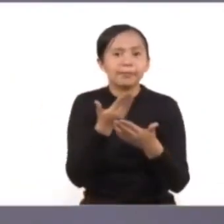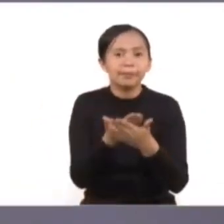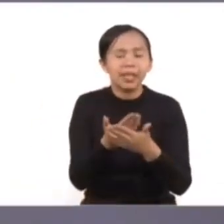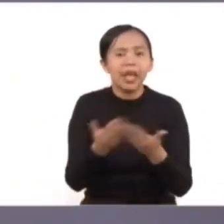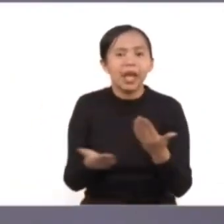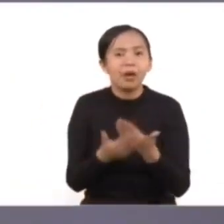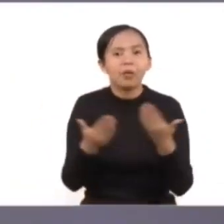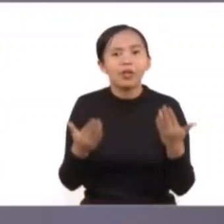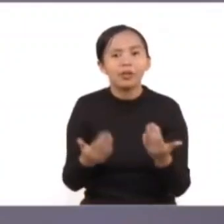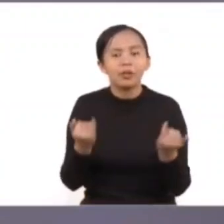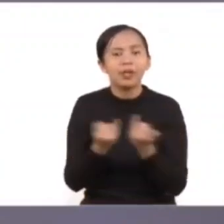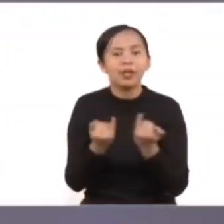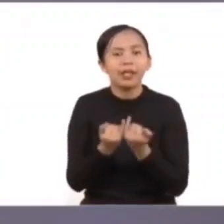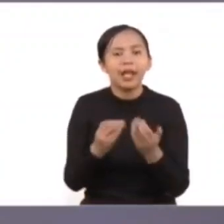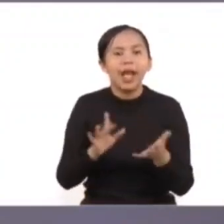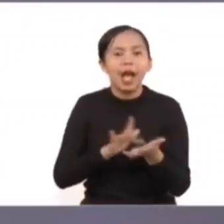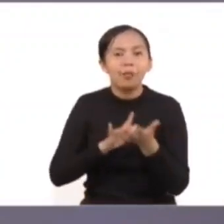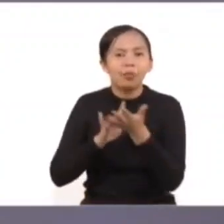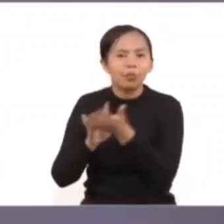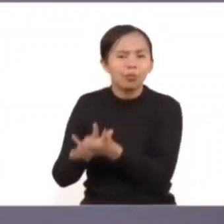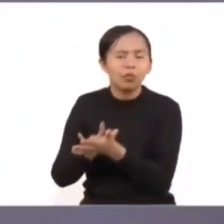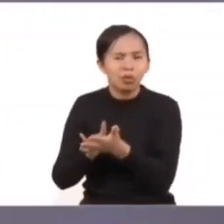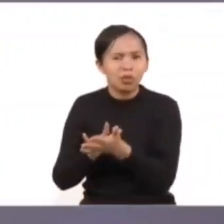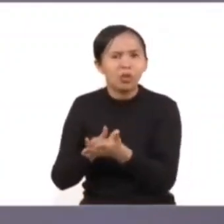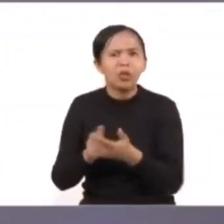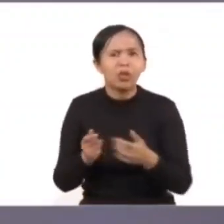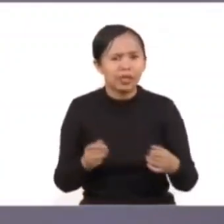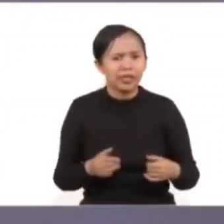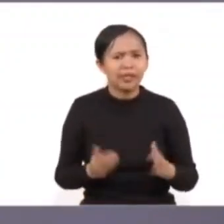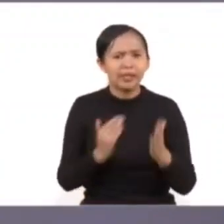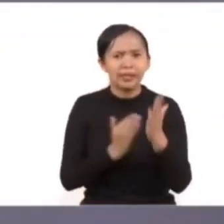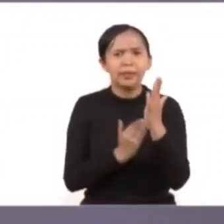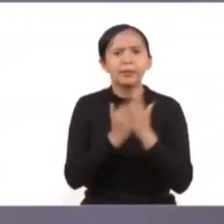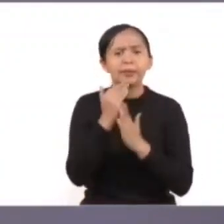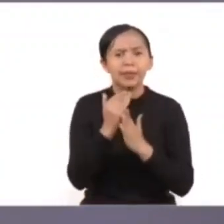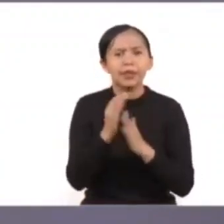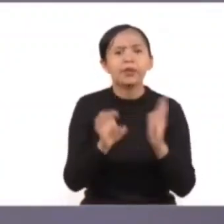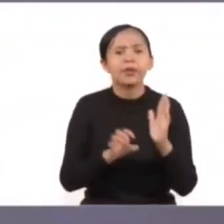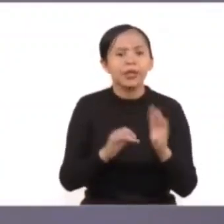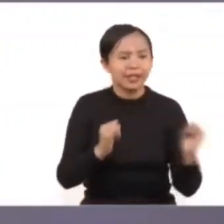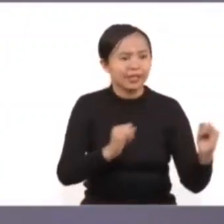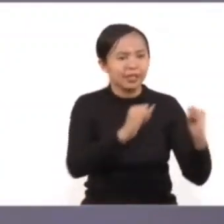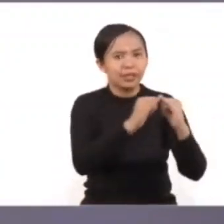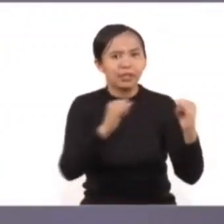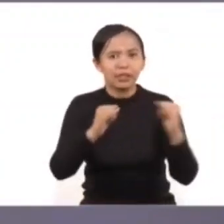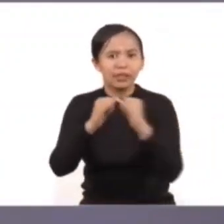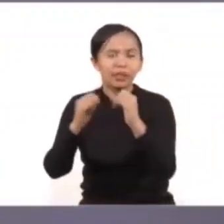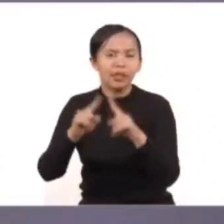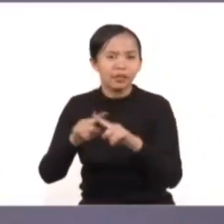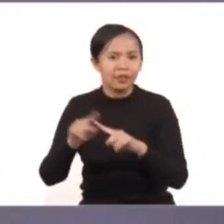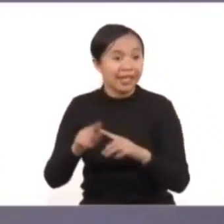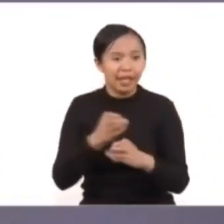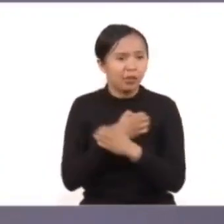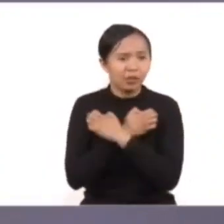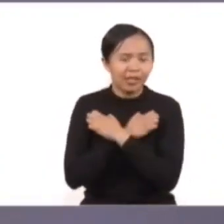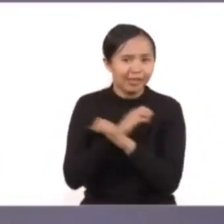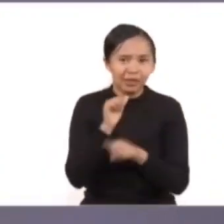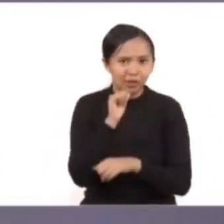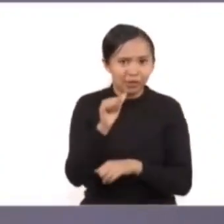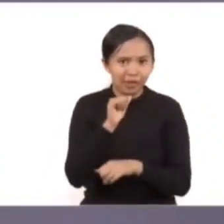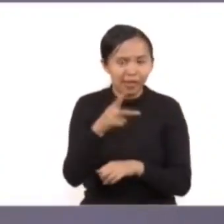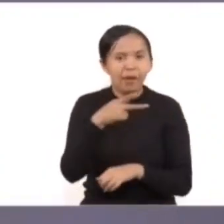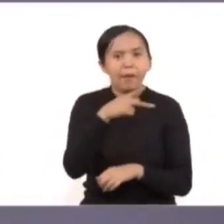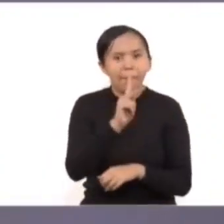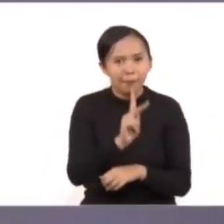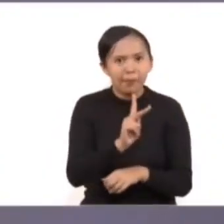implementen la red de apoyo, que es esa red justamente con todas las instituciones que no son educativas, pero que ayudan